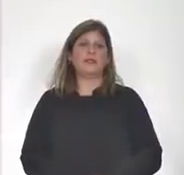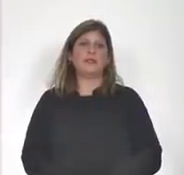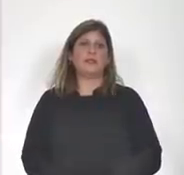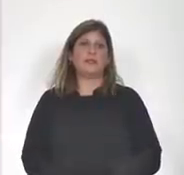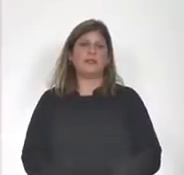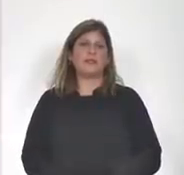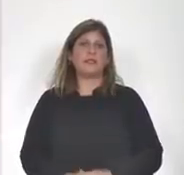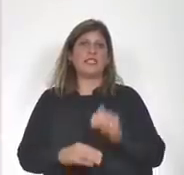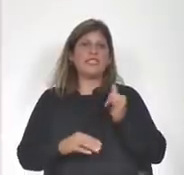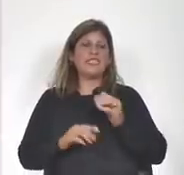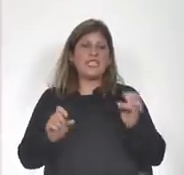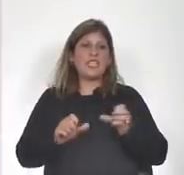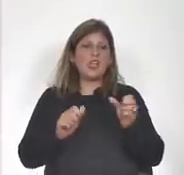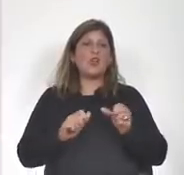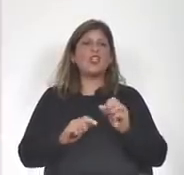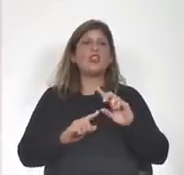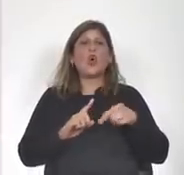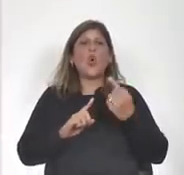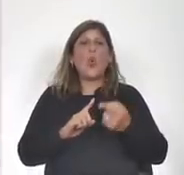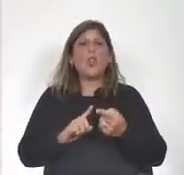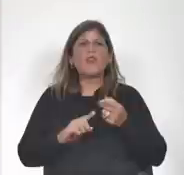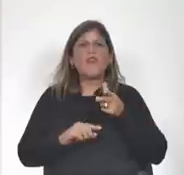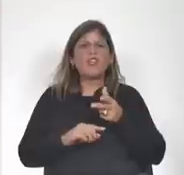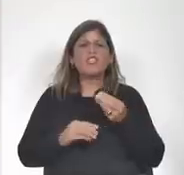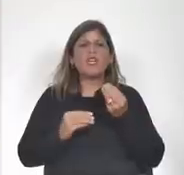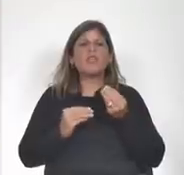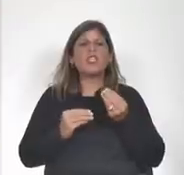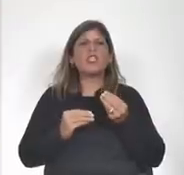y si lo hizo cuando y en qué términos lo hizo